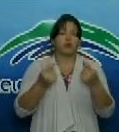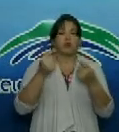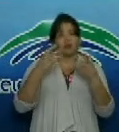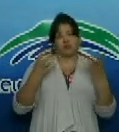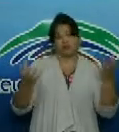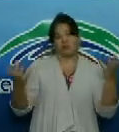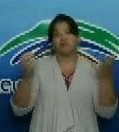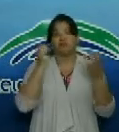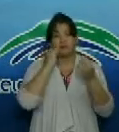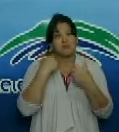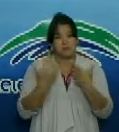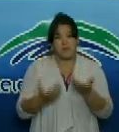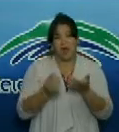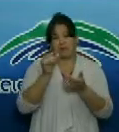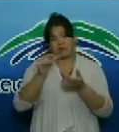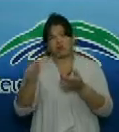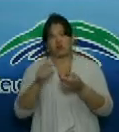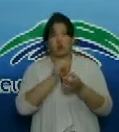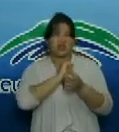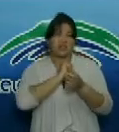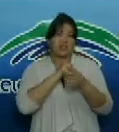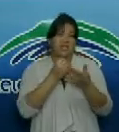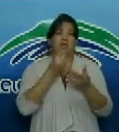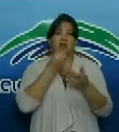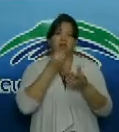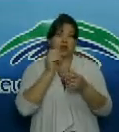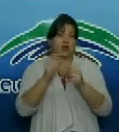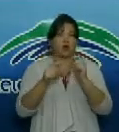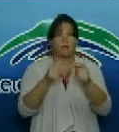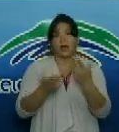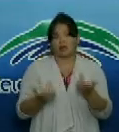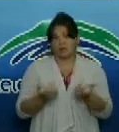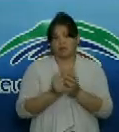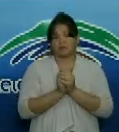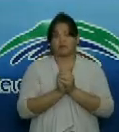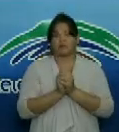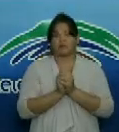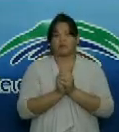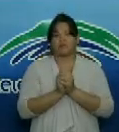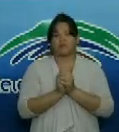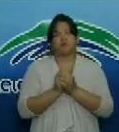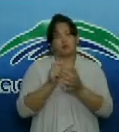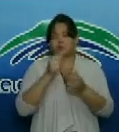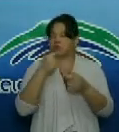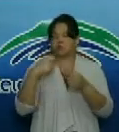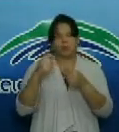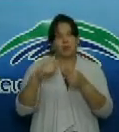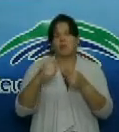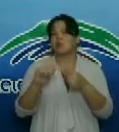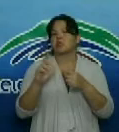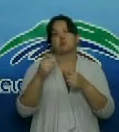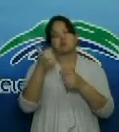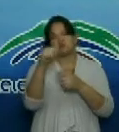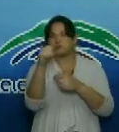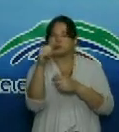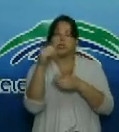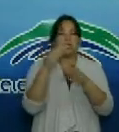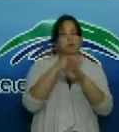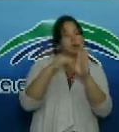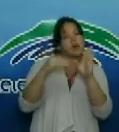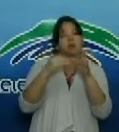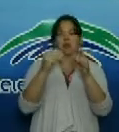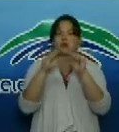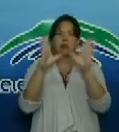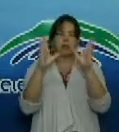o la gran mayoría de los clientes que vienen tengan la posibilidad de adquirirlos pues esos productos empezamos a venderlo más temprano sobre las 10 y media de la mañana